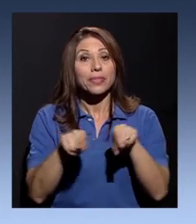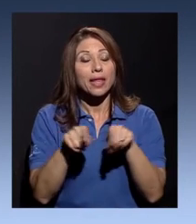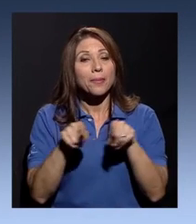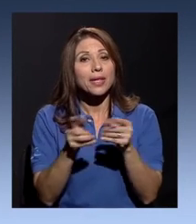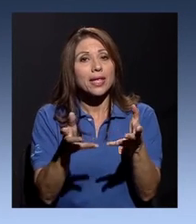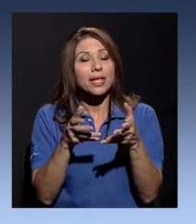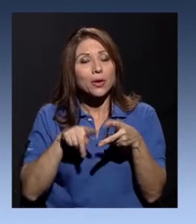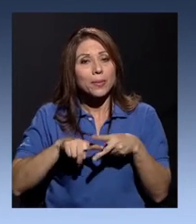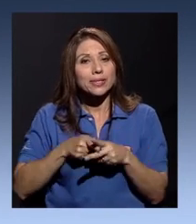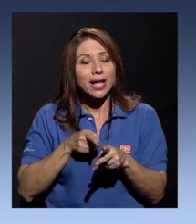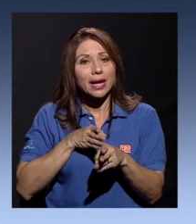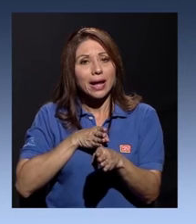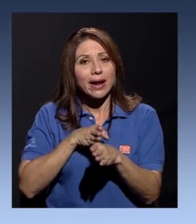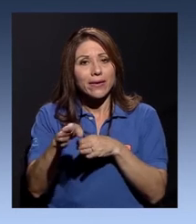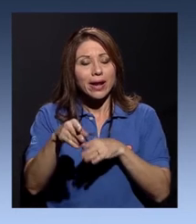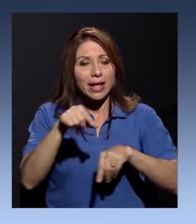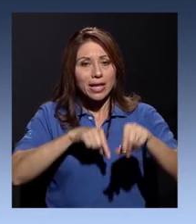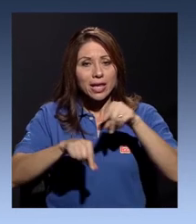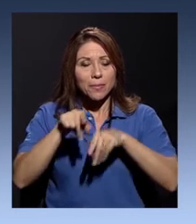empezar la carrera de Química Pura,